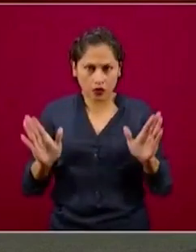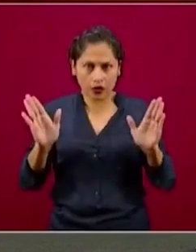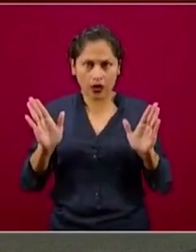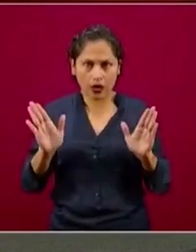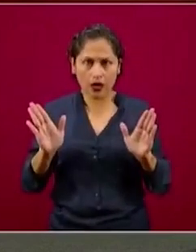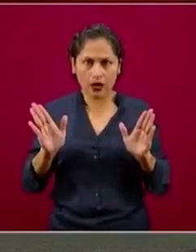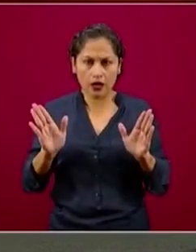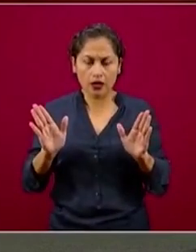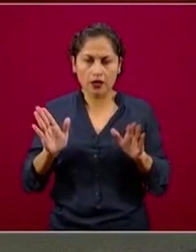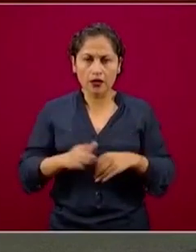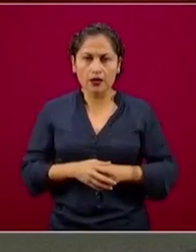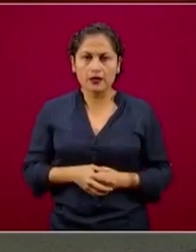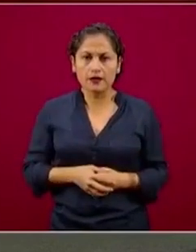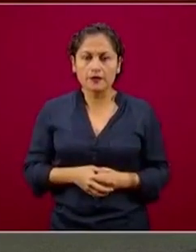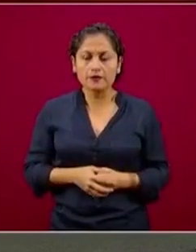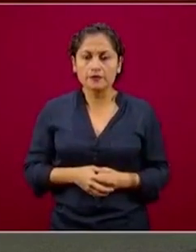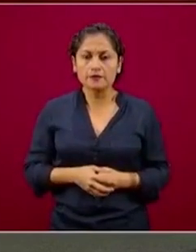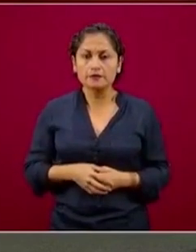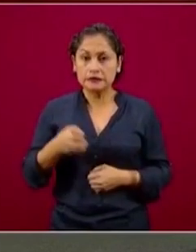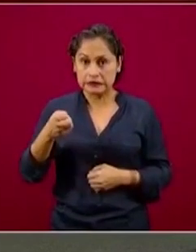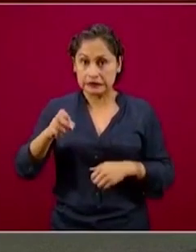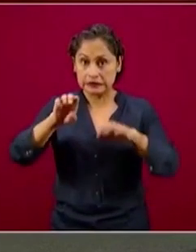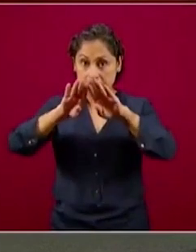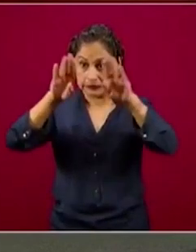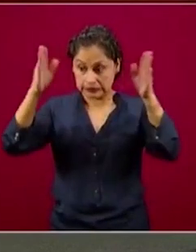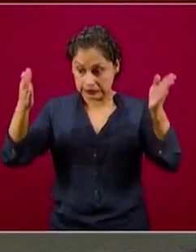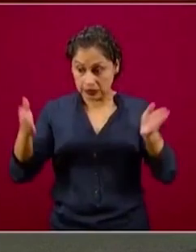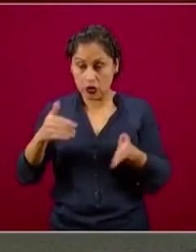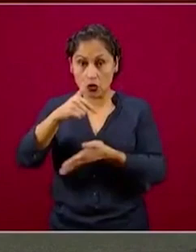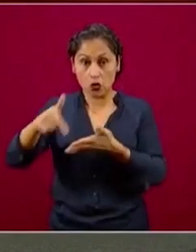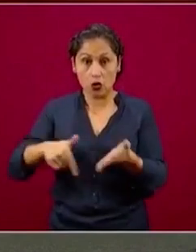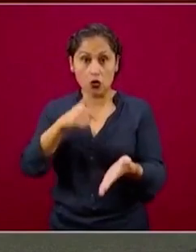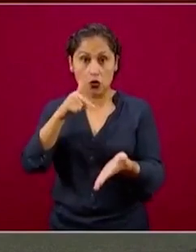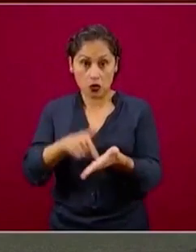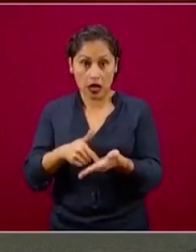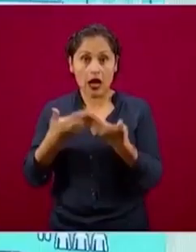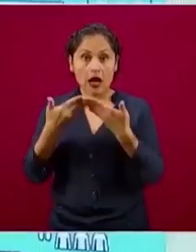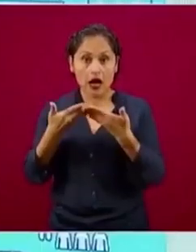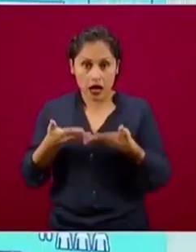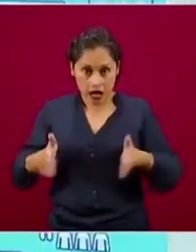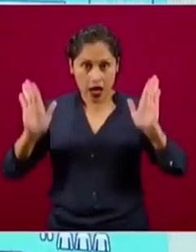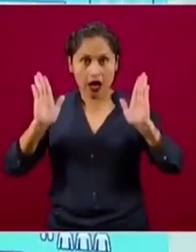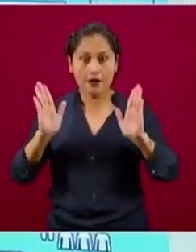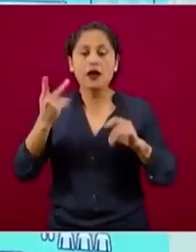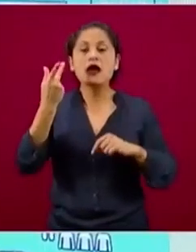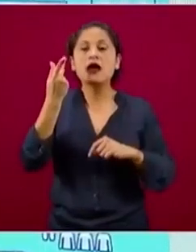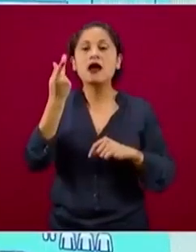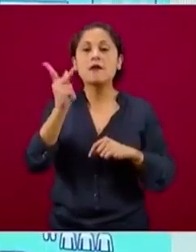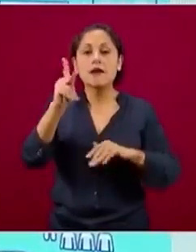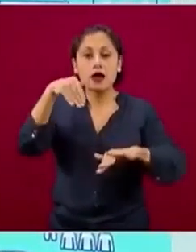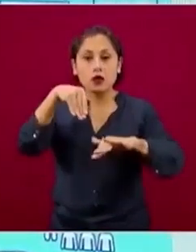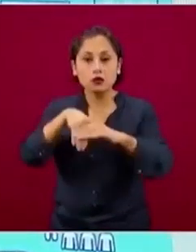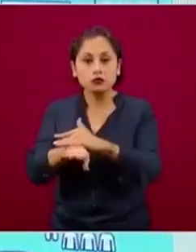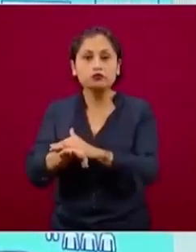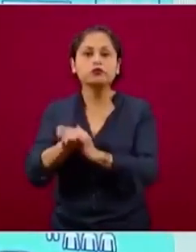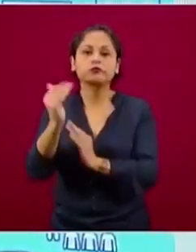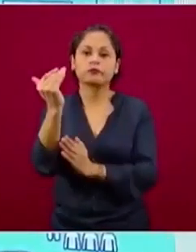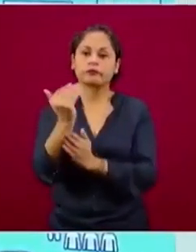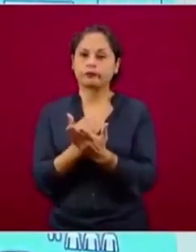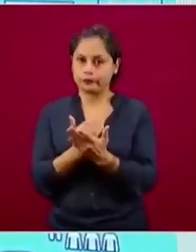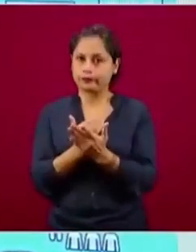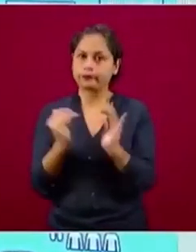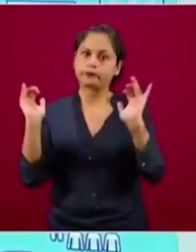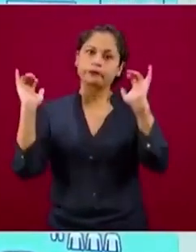perdón, el cerrado, pero en ambos casos reducido, la densidad en el espacio abierto, el